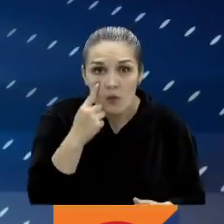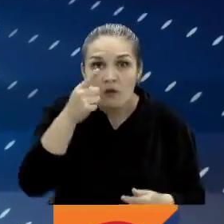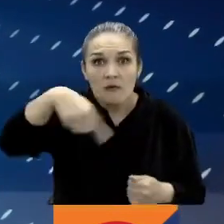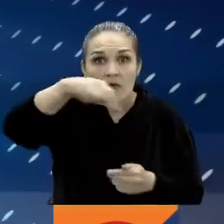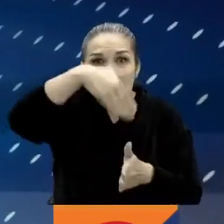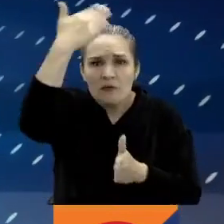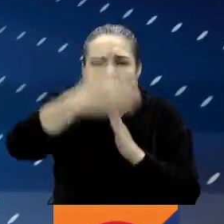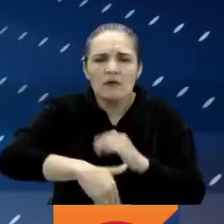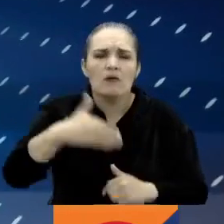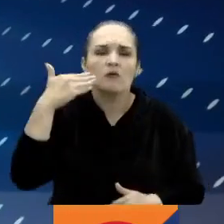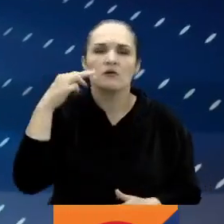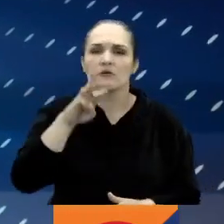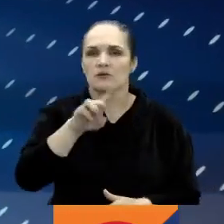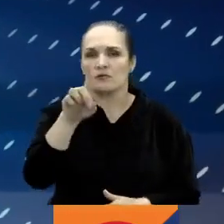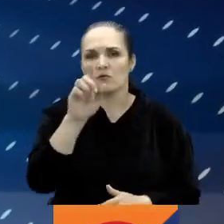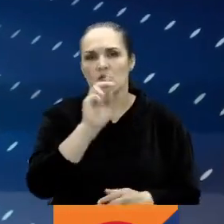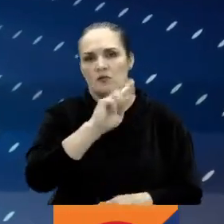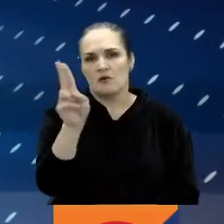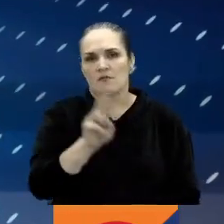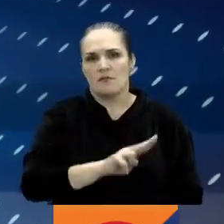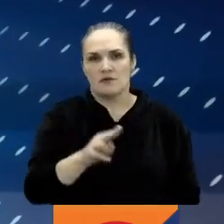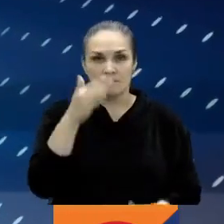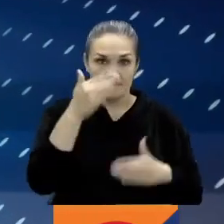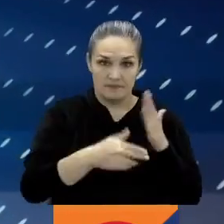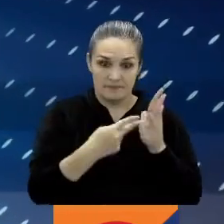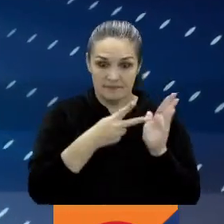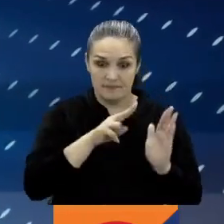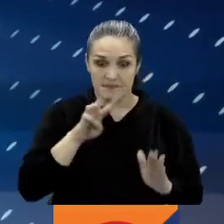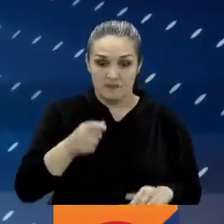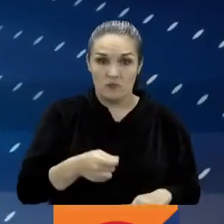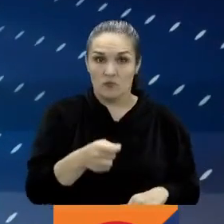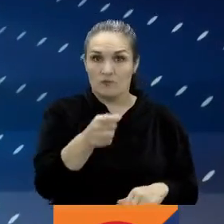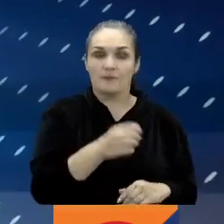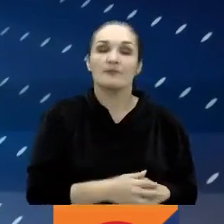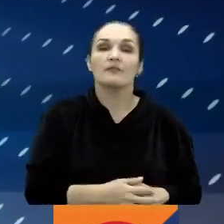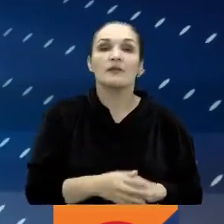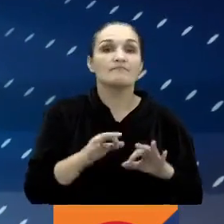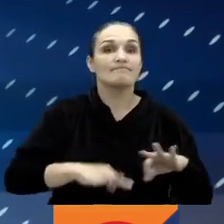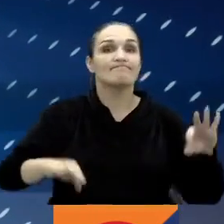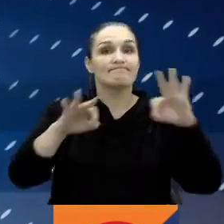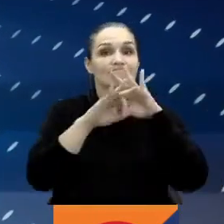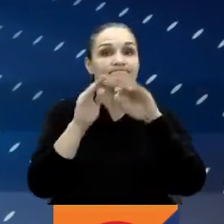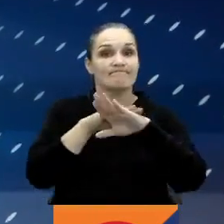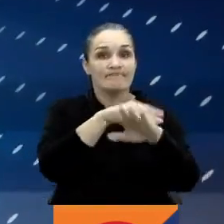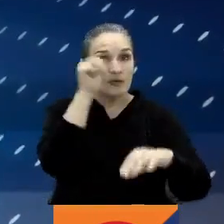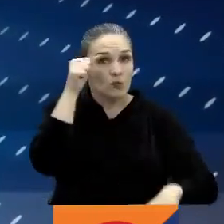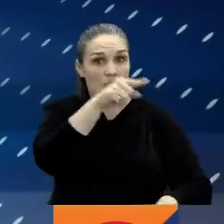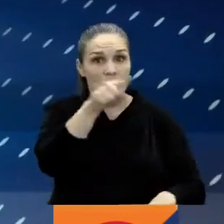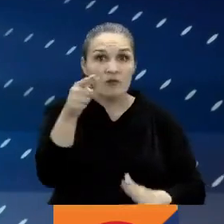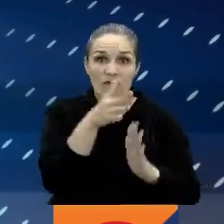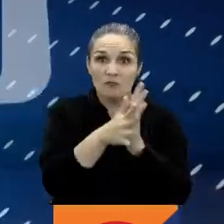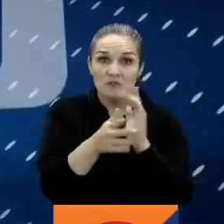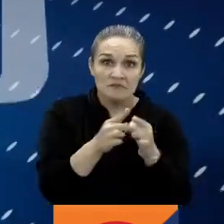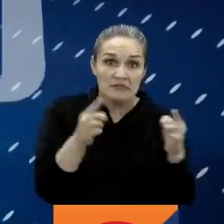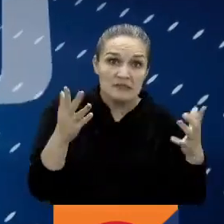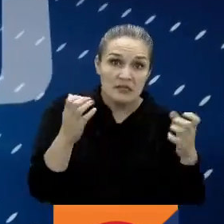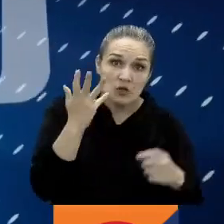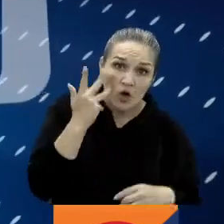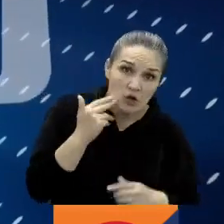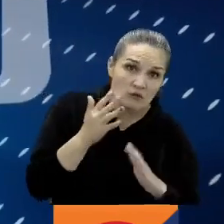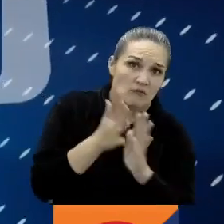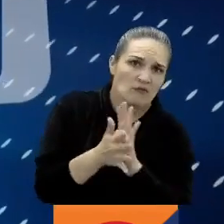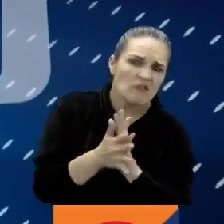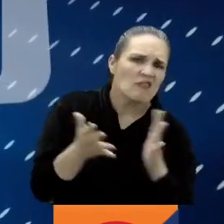tiene plazo de aplicar hasta el 31 de marzo de 2023. Y muy importante, recuerden que si quieren seguir informados 24-7